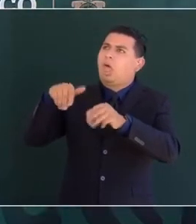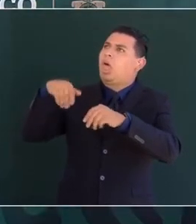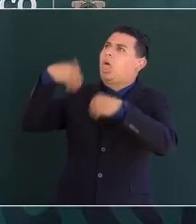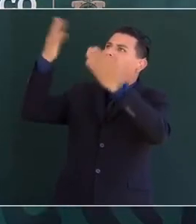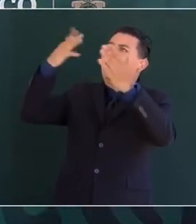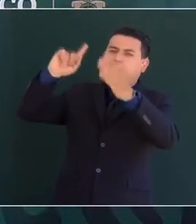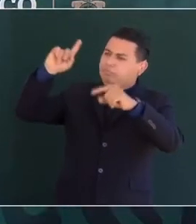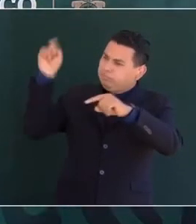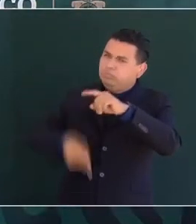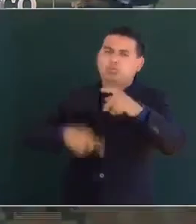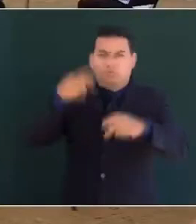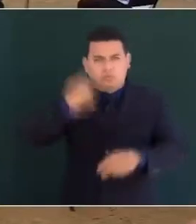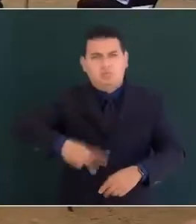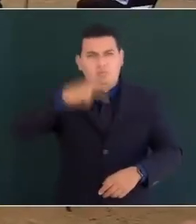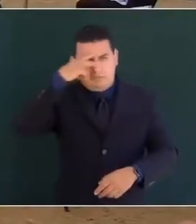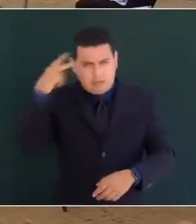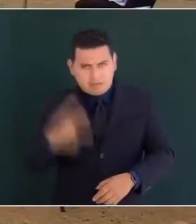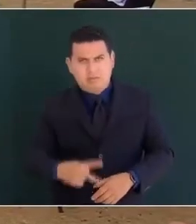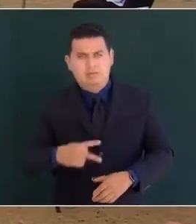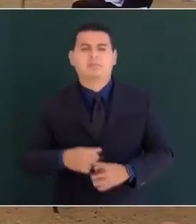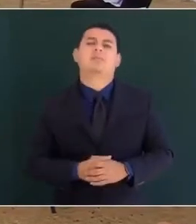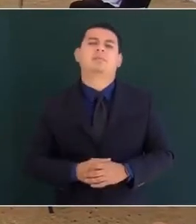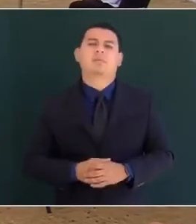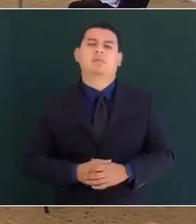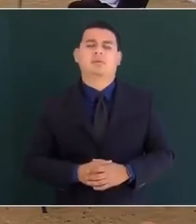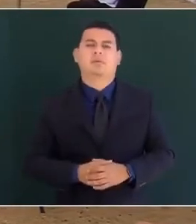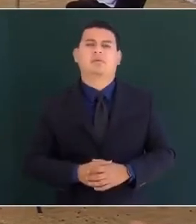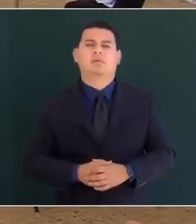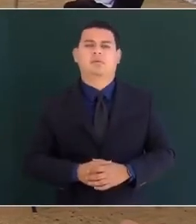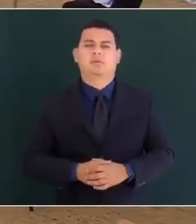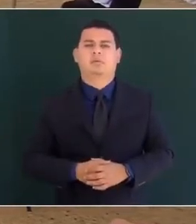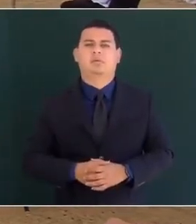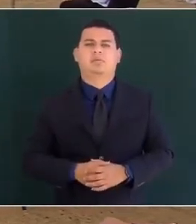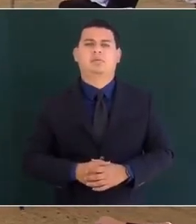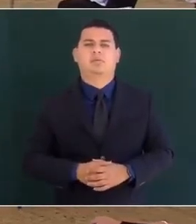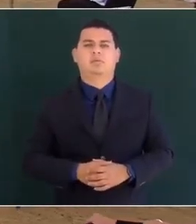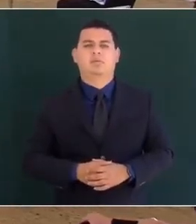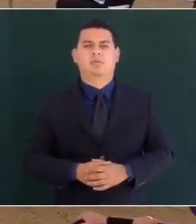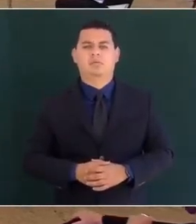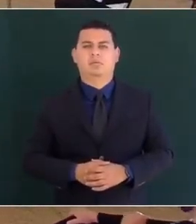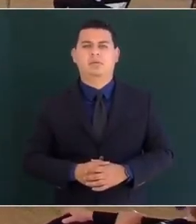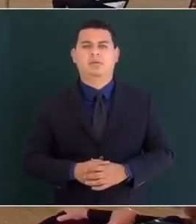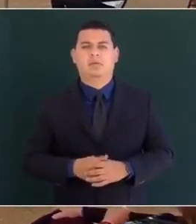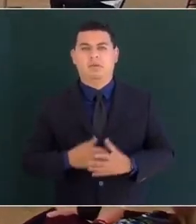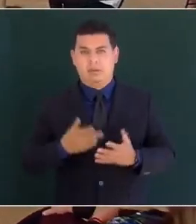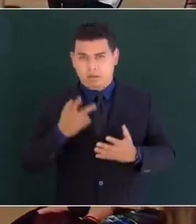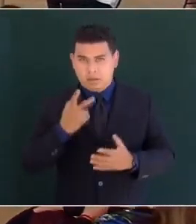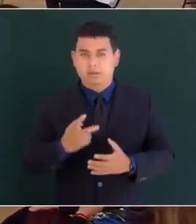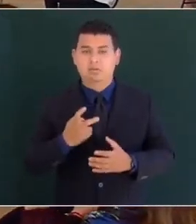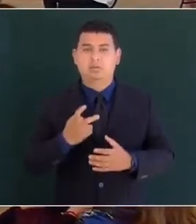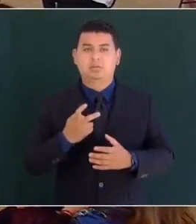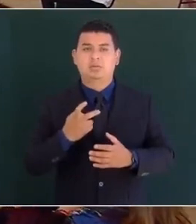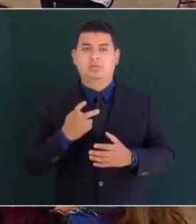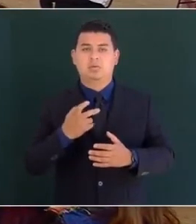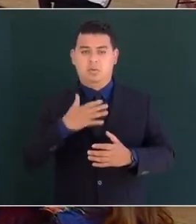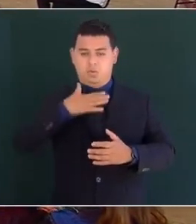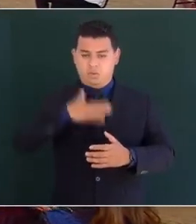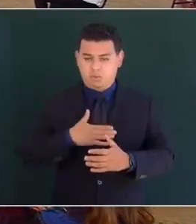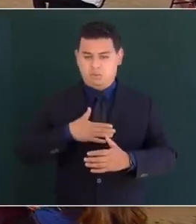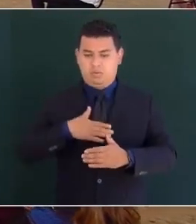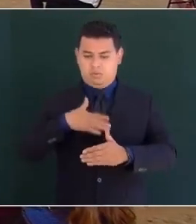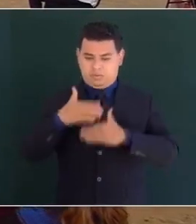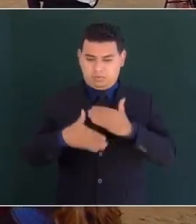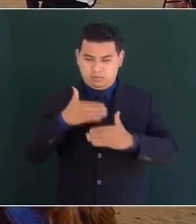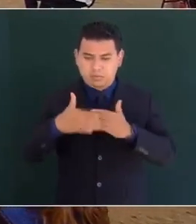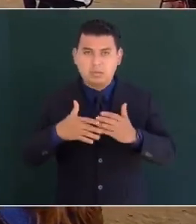aunque no se avanzó en la construcción de la democracia porque después de